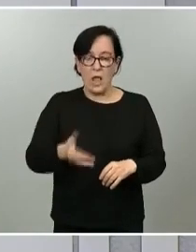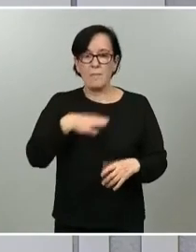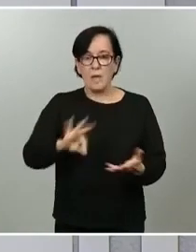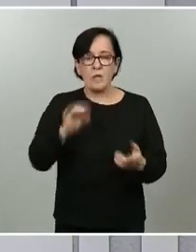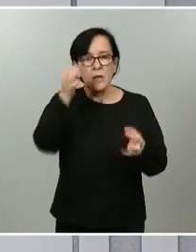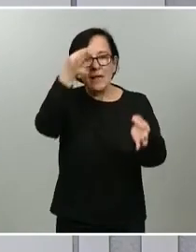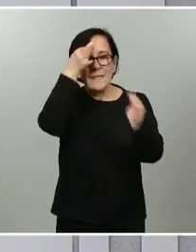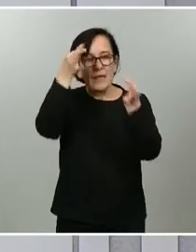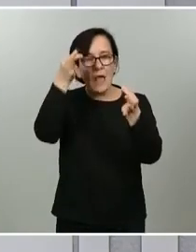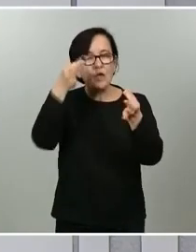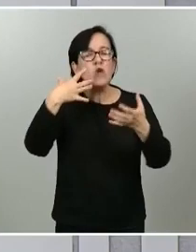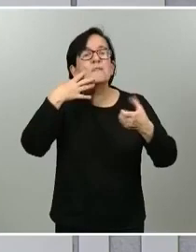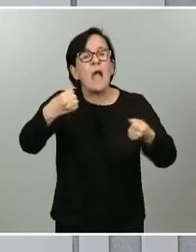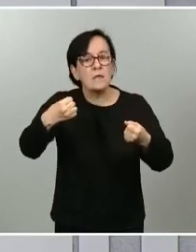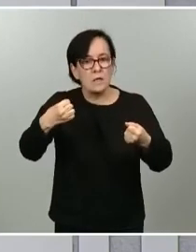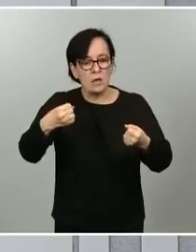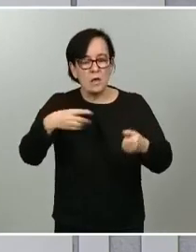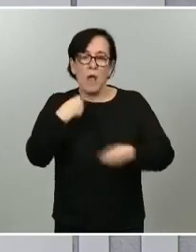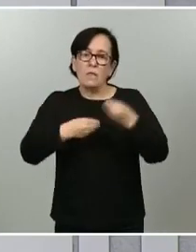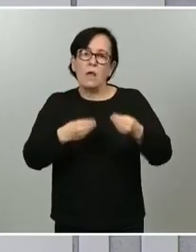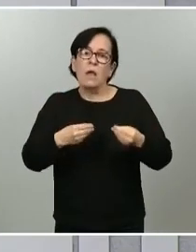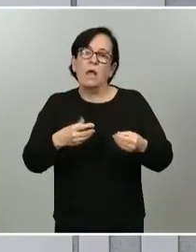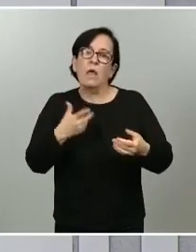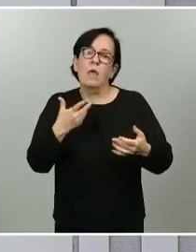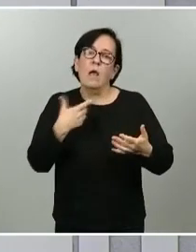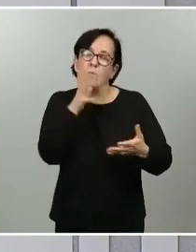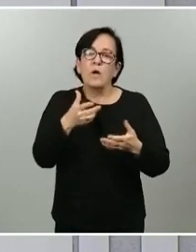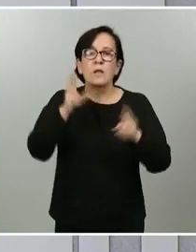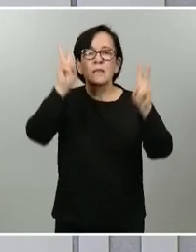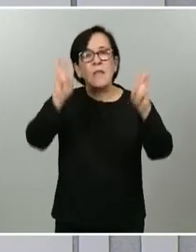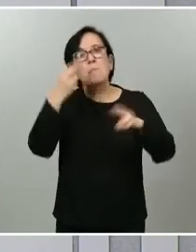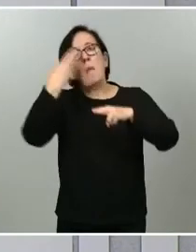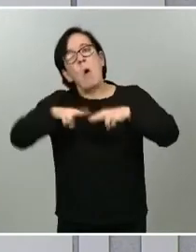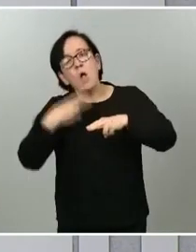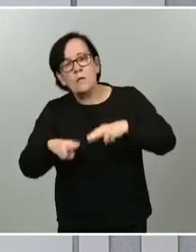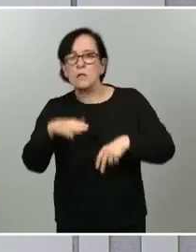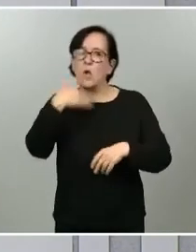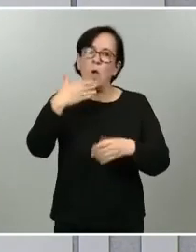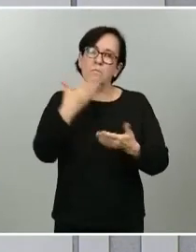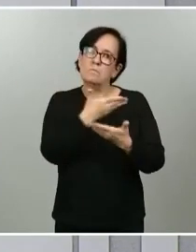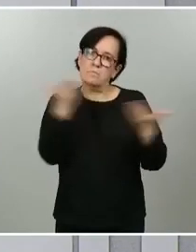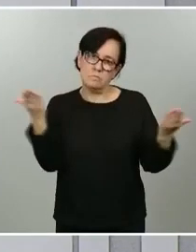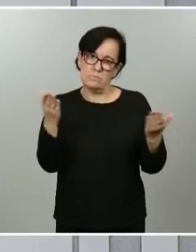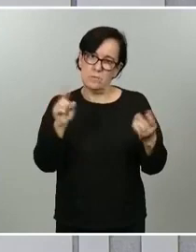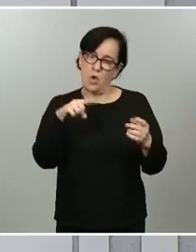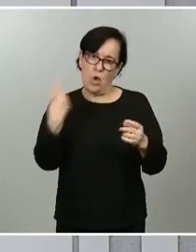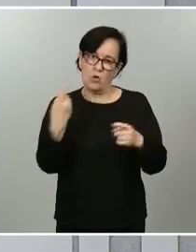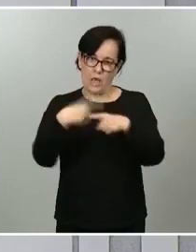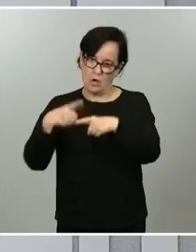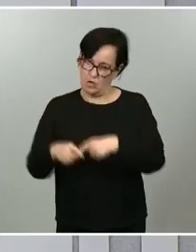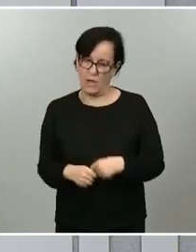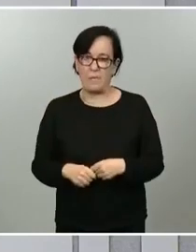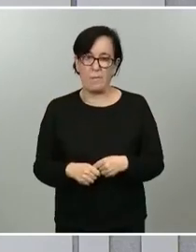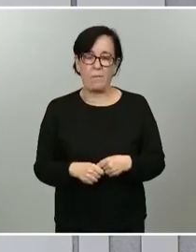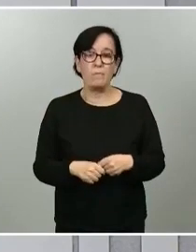sanitario y dejarse llevar por consideraciones de tipo político o de cualquier otra índole. Y así es, porque